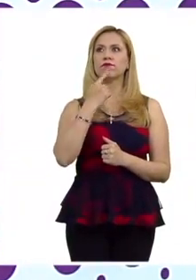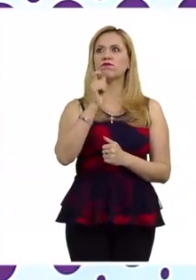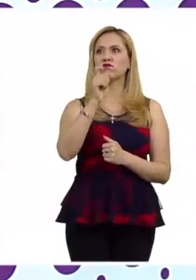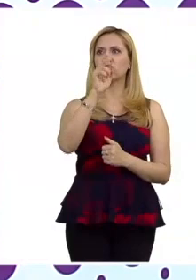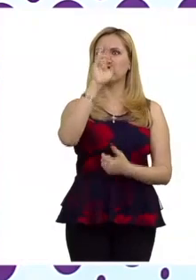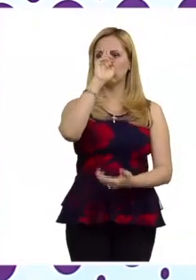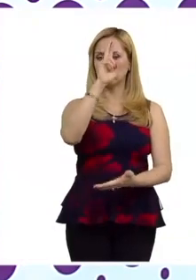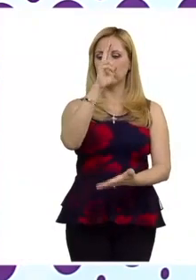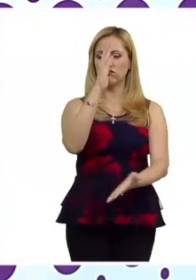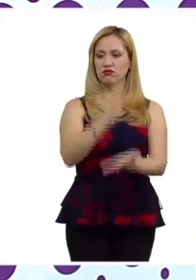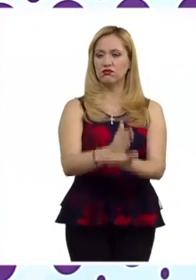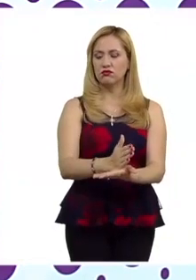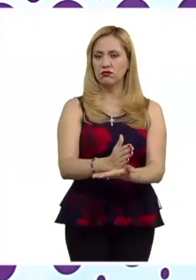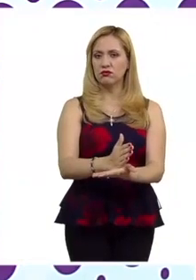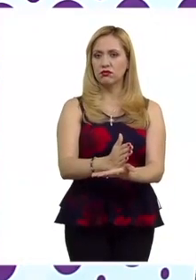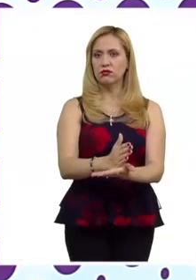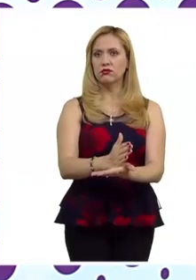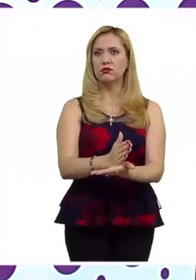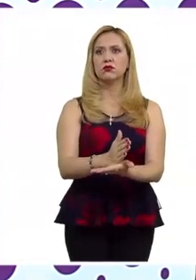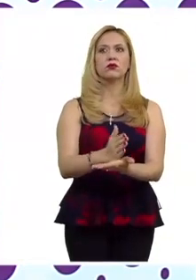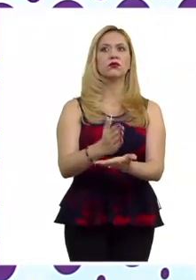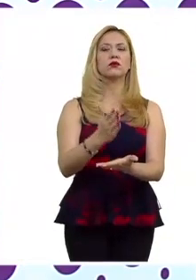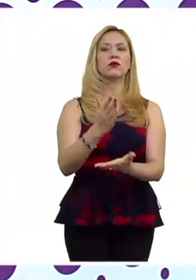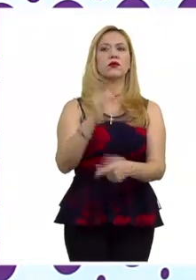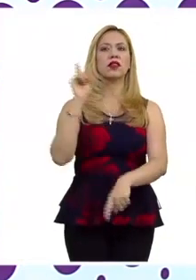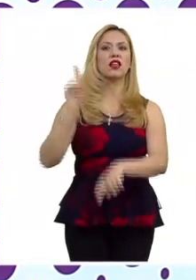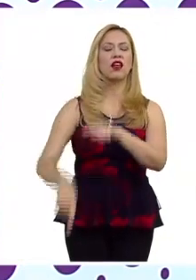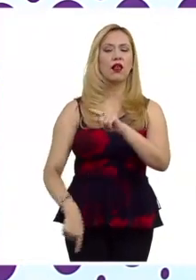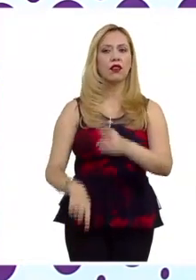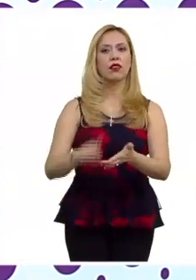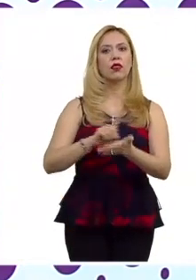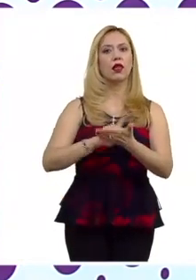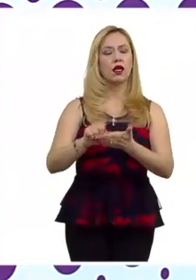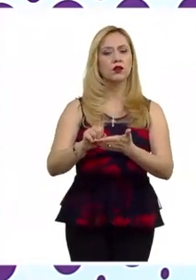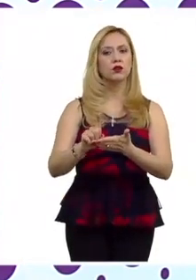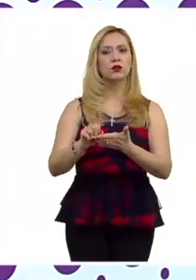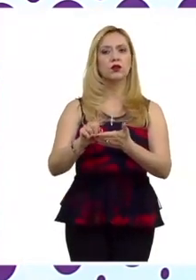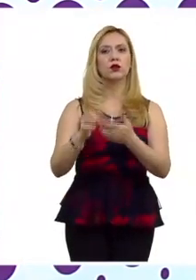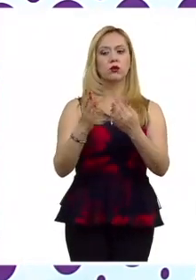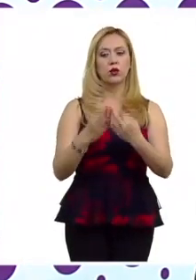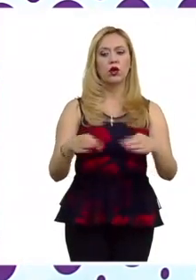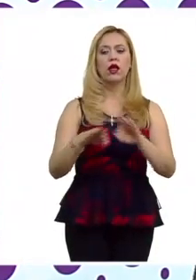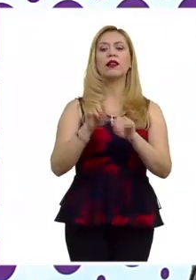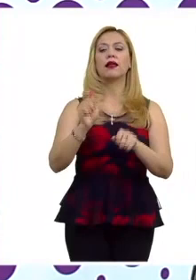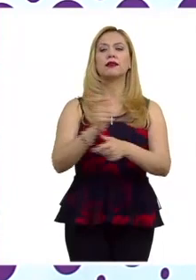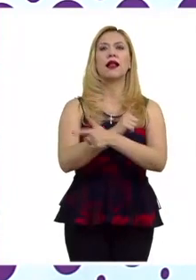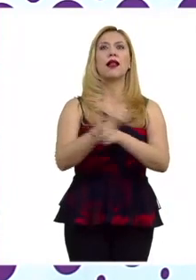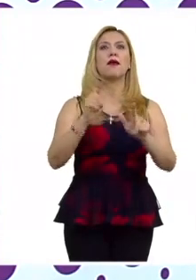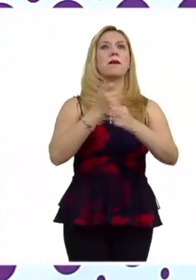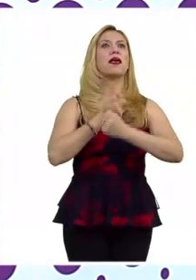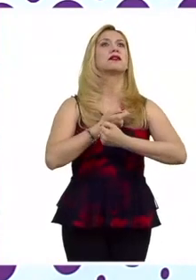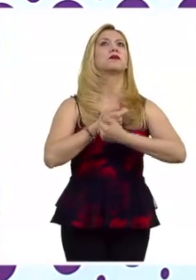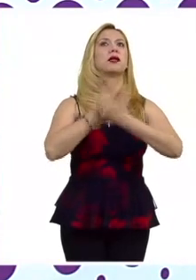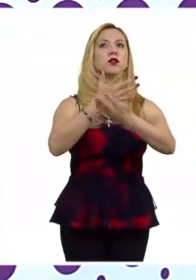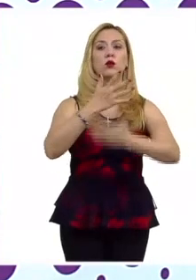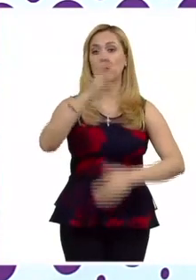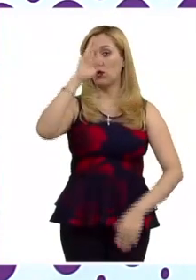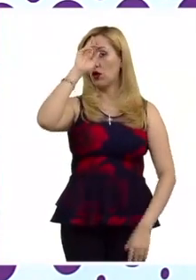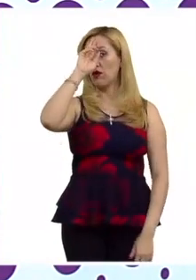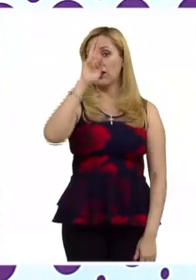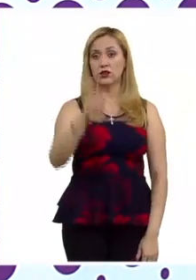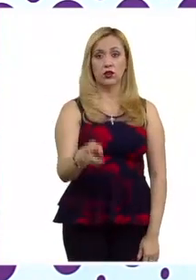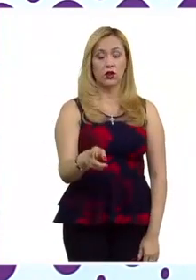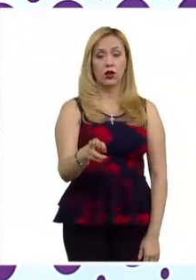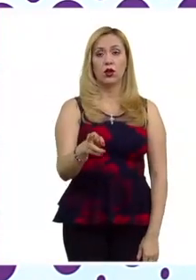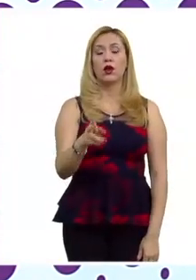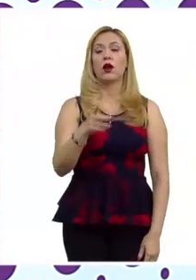restricción al ejercicio de un derecho que es vital en democracia, que es la libertad de expresión. Está como una prohibición expresa el